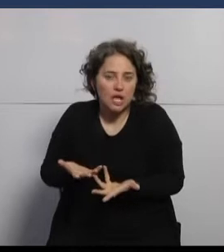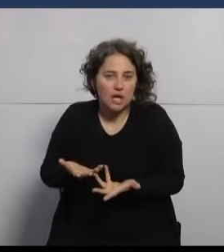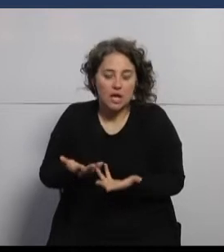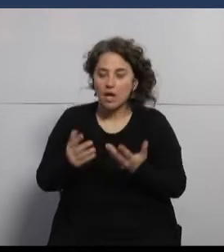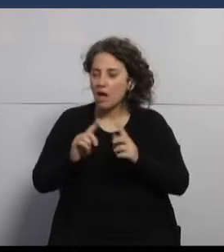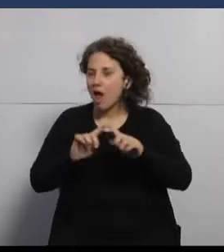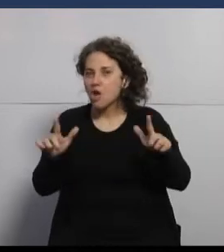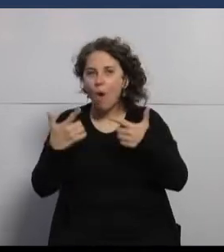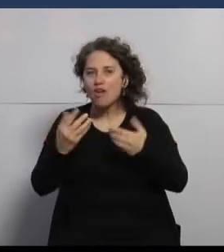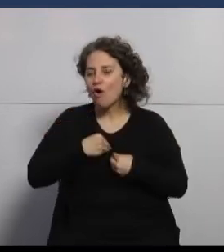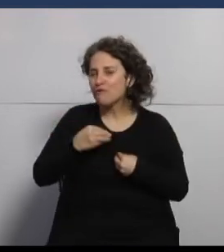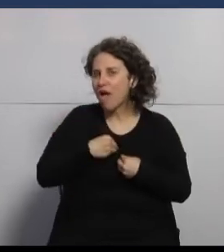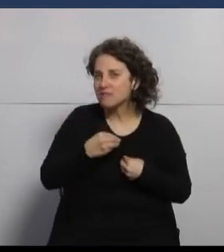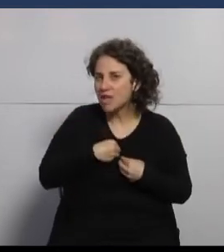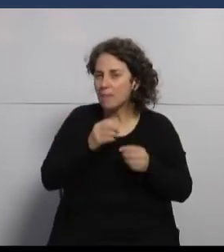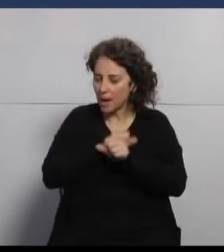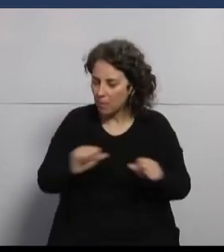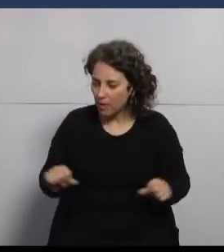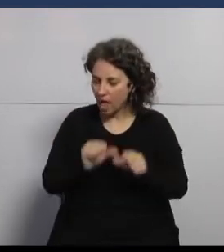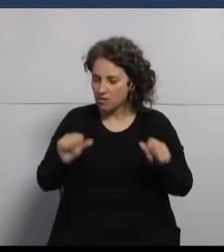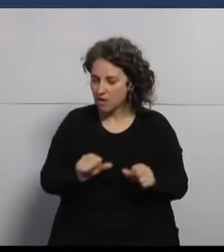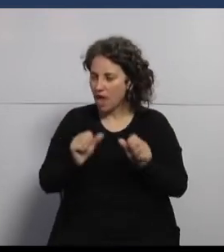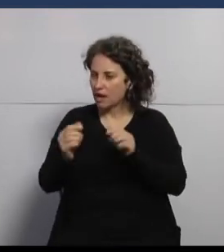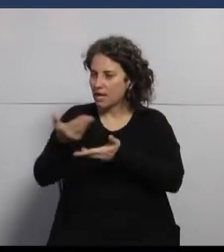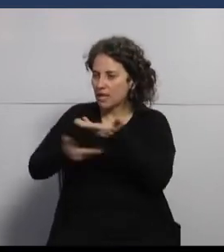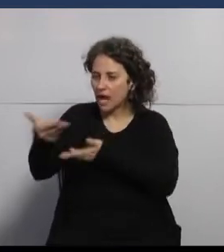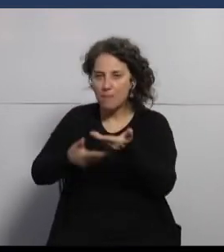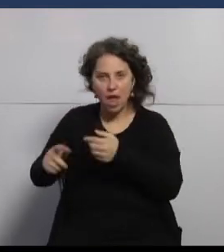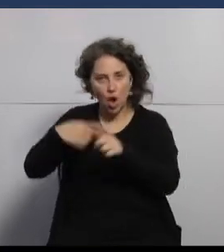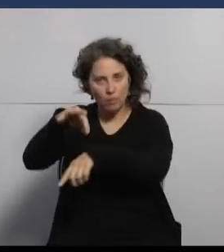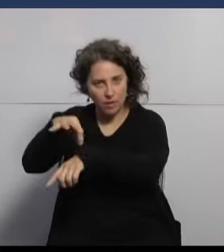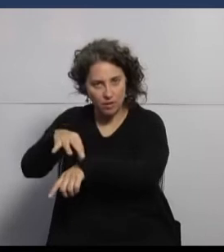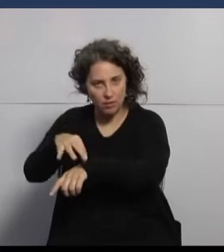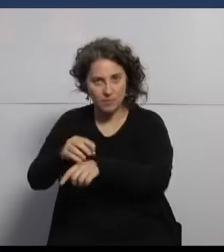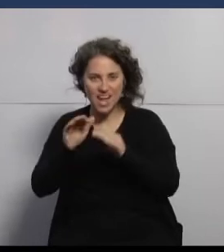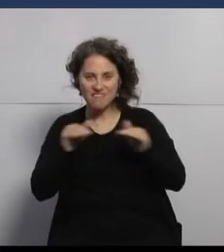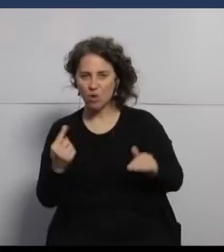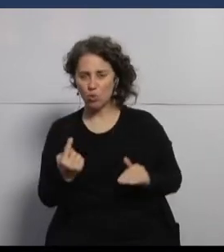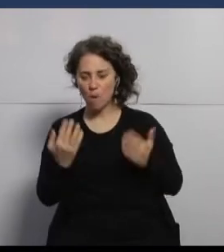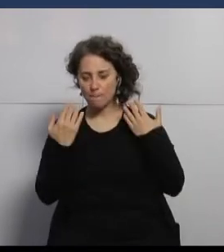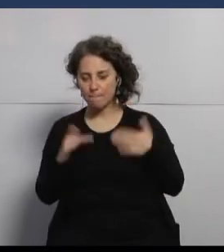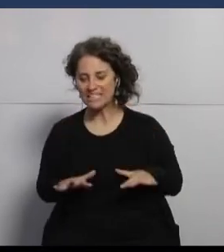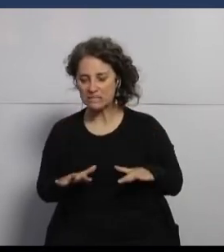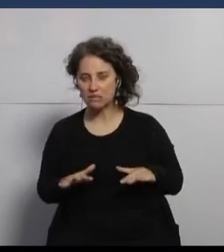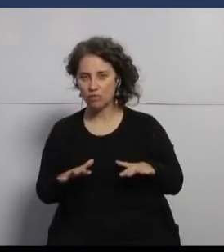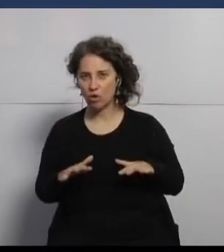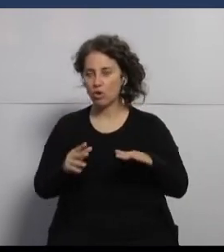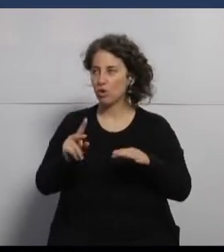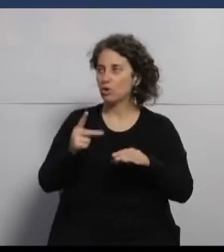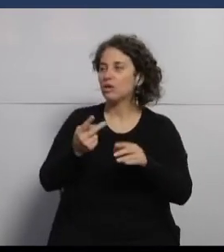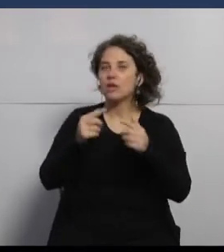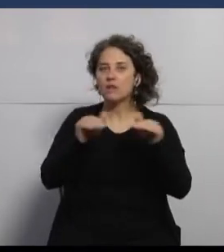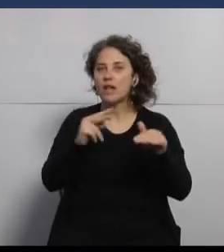y no tienen la confianza suficiente para empezar esas interacciones. El nivel 1 es totalmente pasivo. El nivel 3 son pacientes con cierta